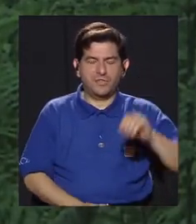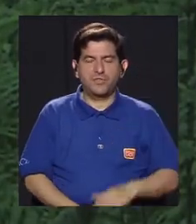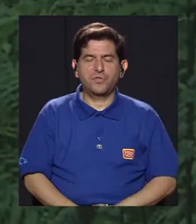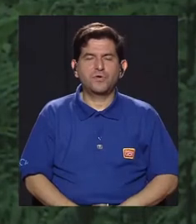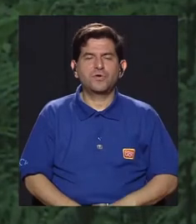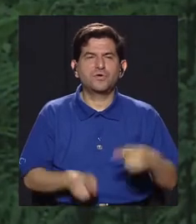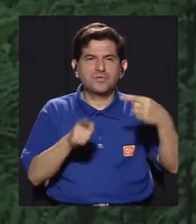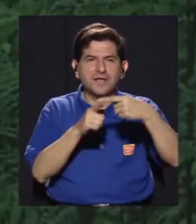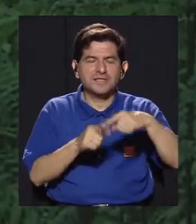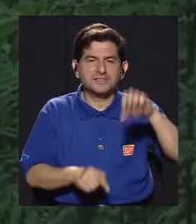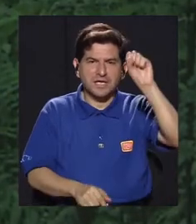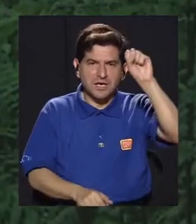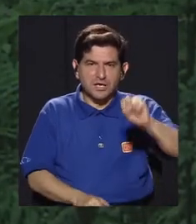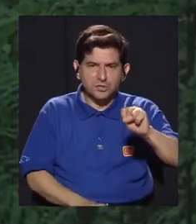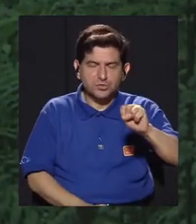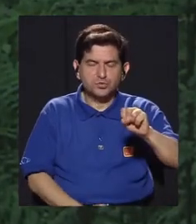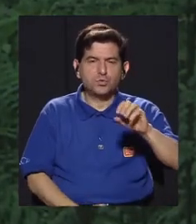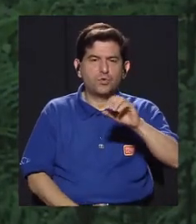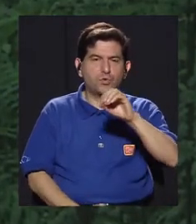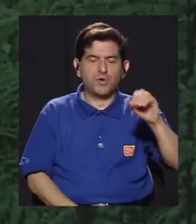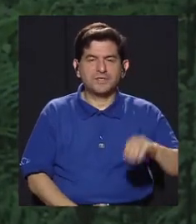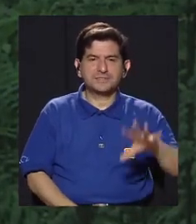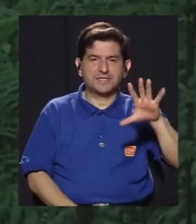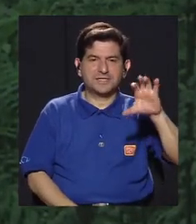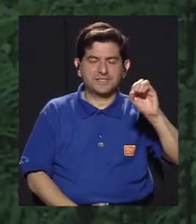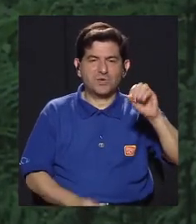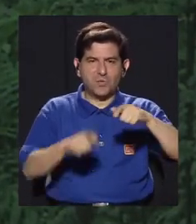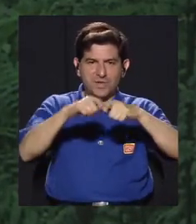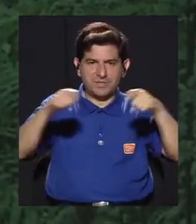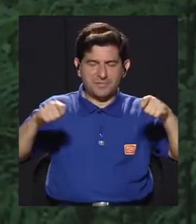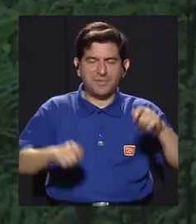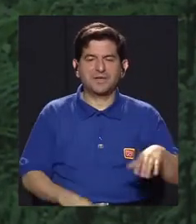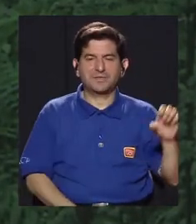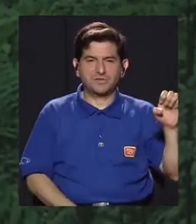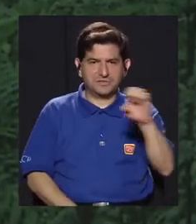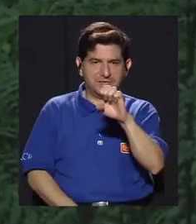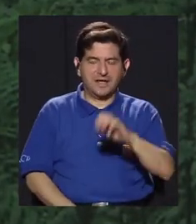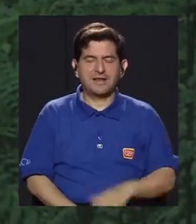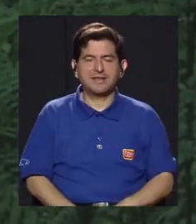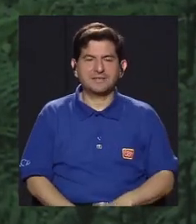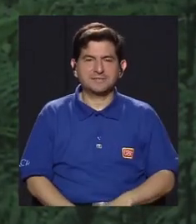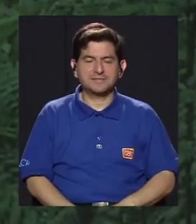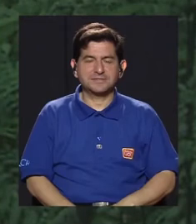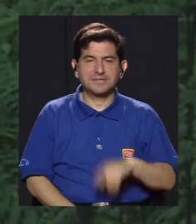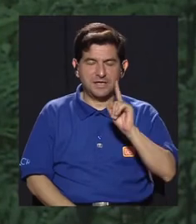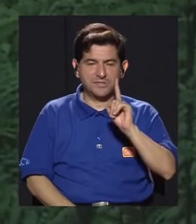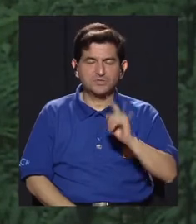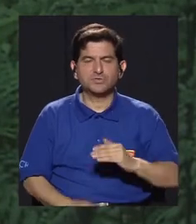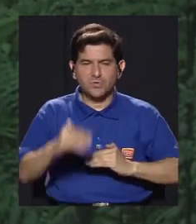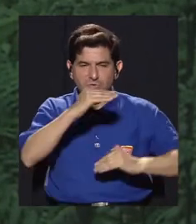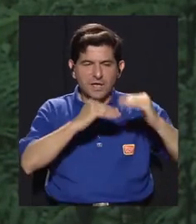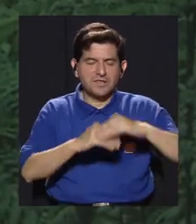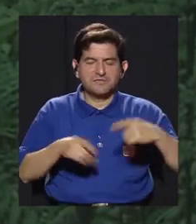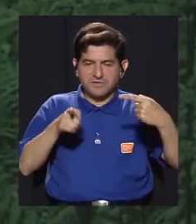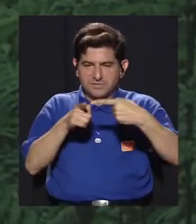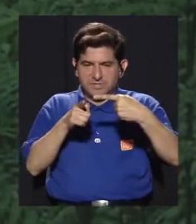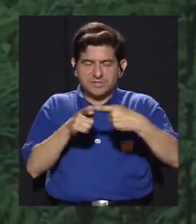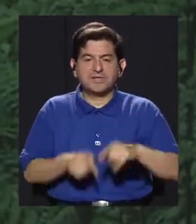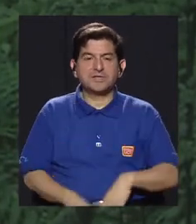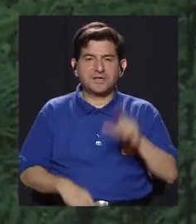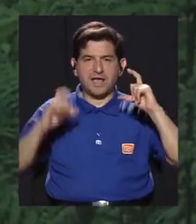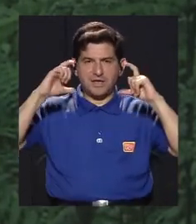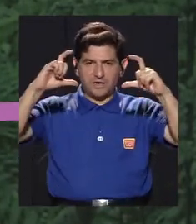metros hacia el este es un edificio esquinero de dos plantas donde están los rótulos de la asociación